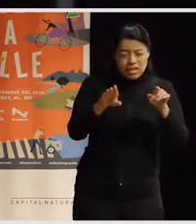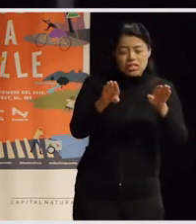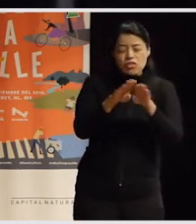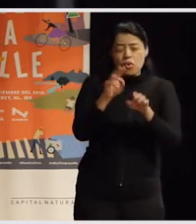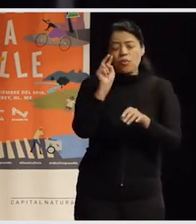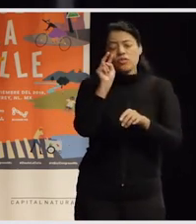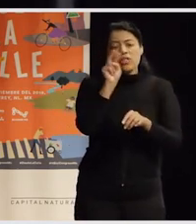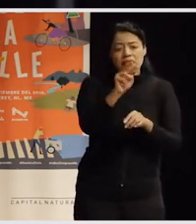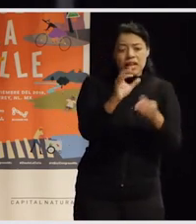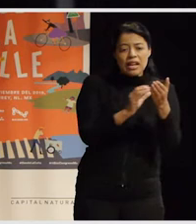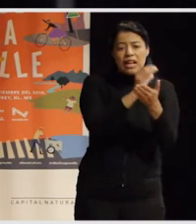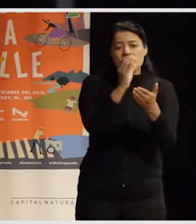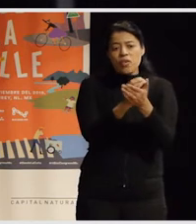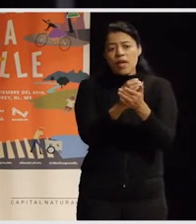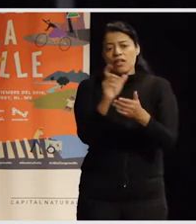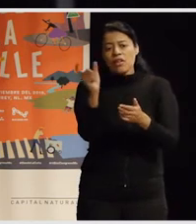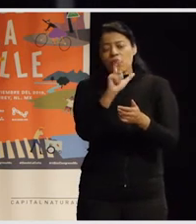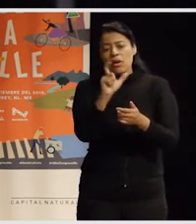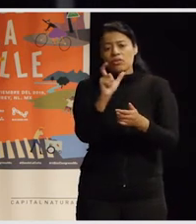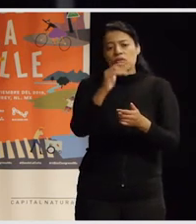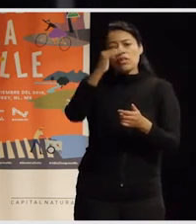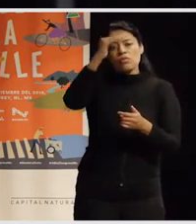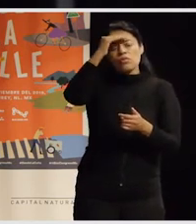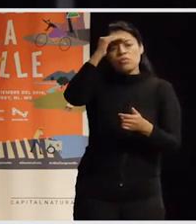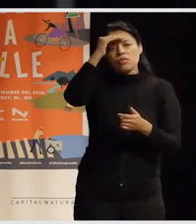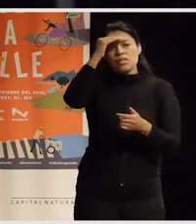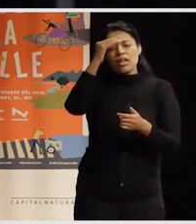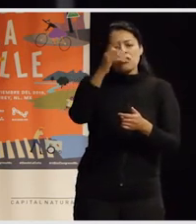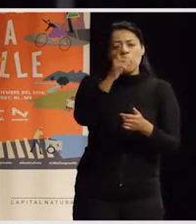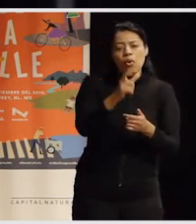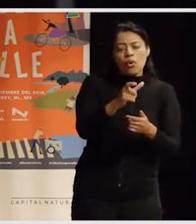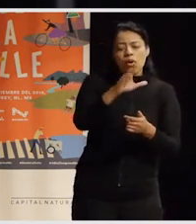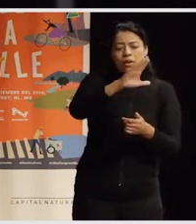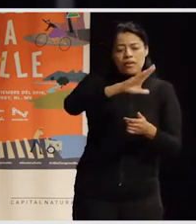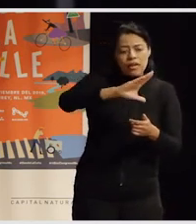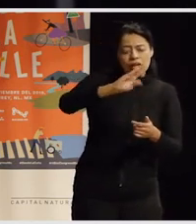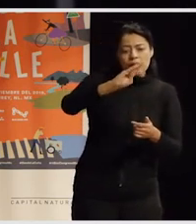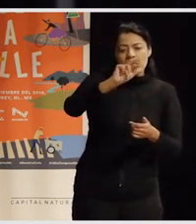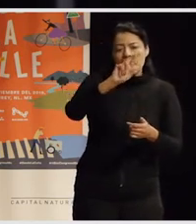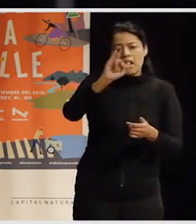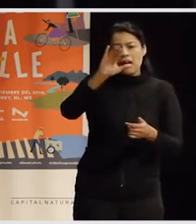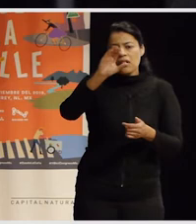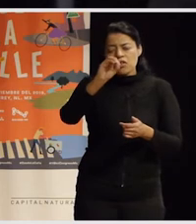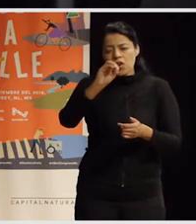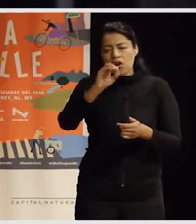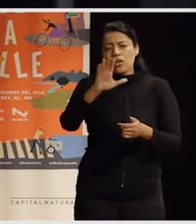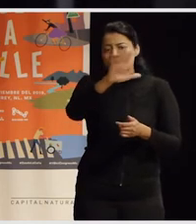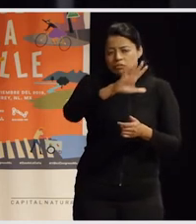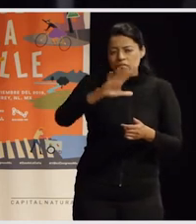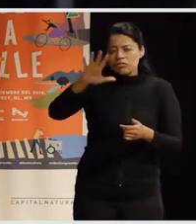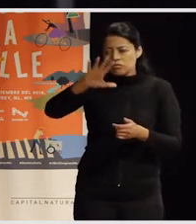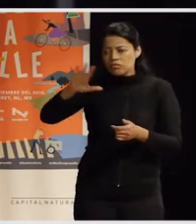percibe la ciudad cuando estamos pensando en modo relaciones barriales y cómo se percibe desde estos